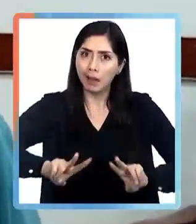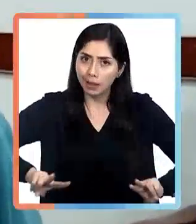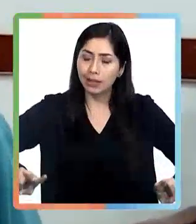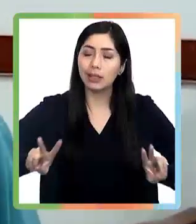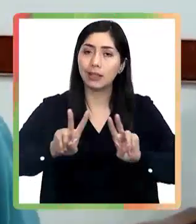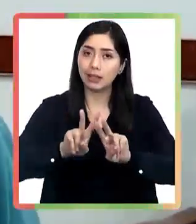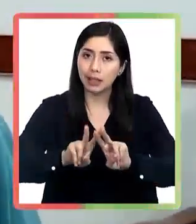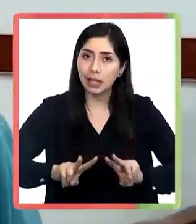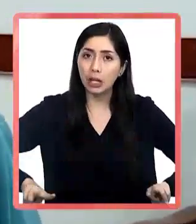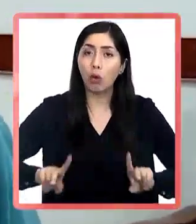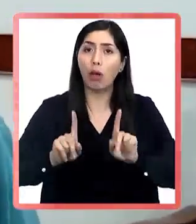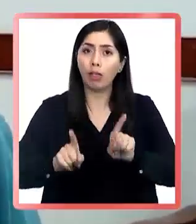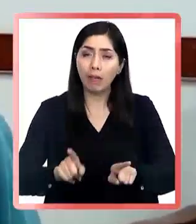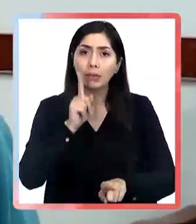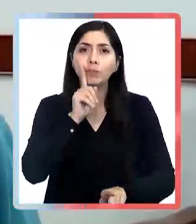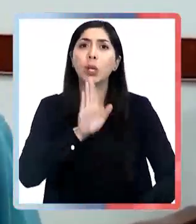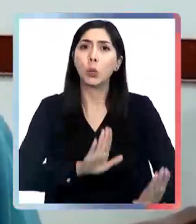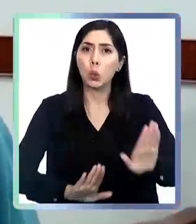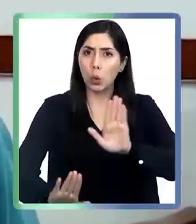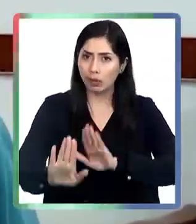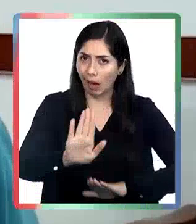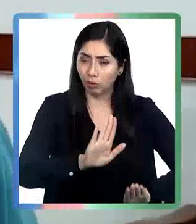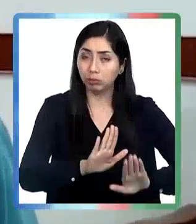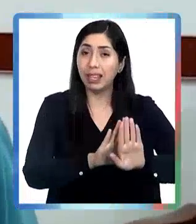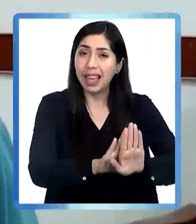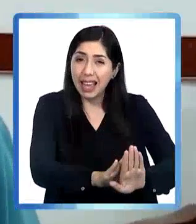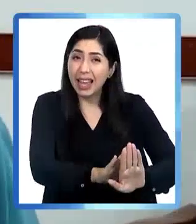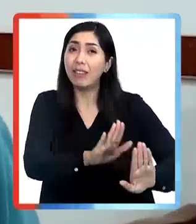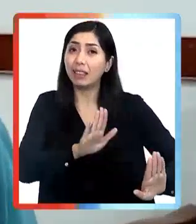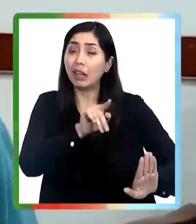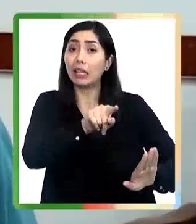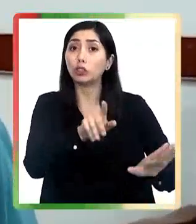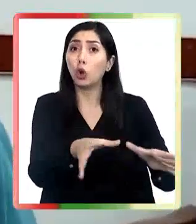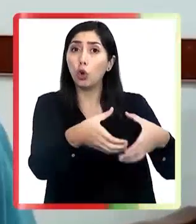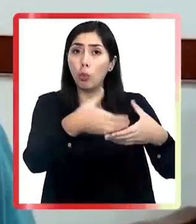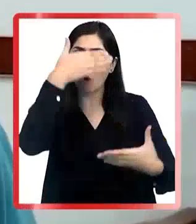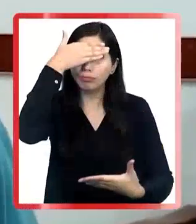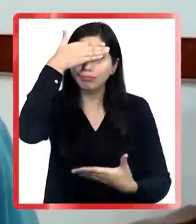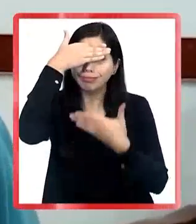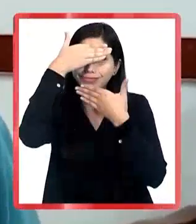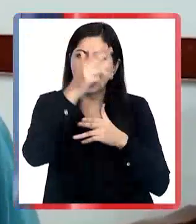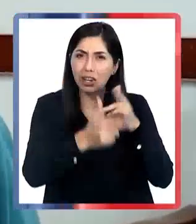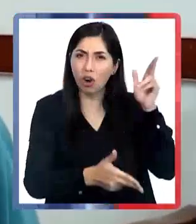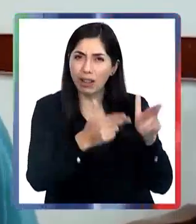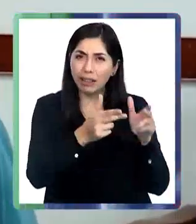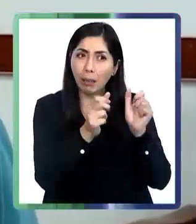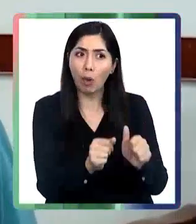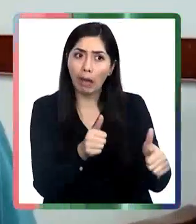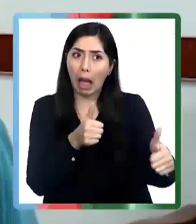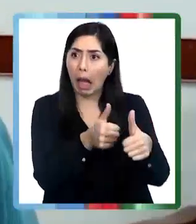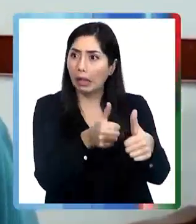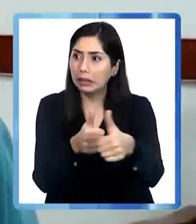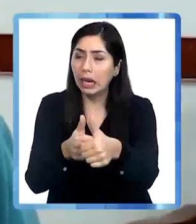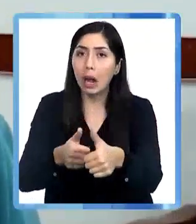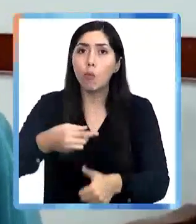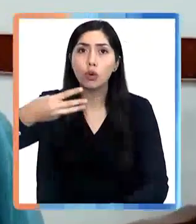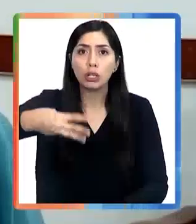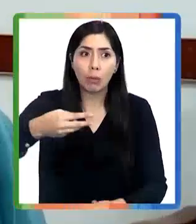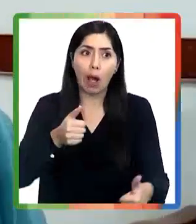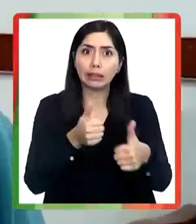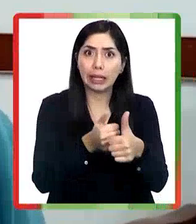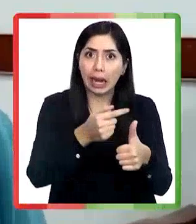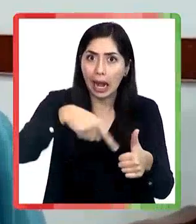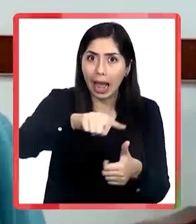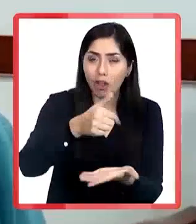actuar con cuidado para evitar que estos grupos terroristas puedan acercarse a los municipios, puedan acercarse a ellos